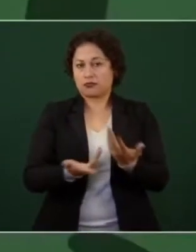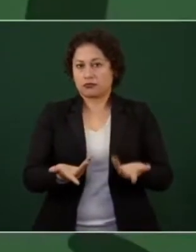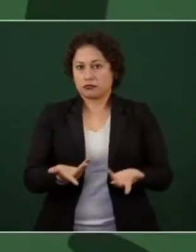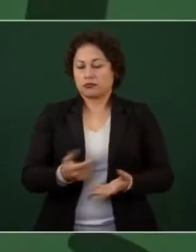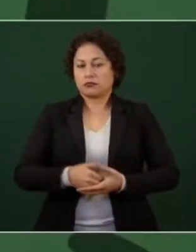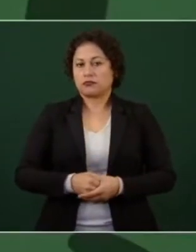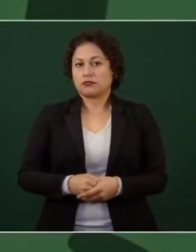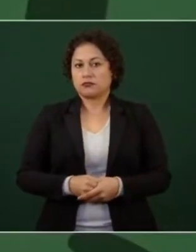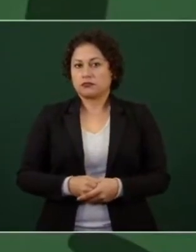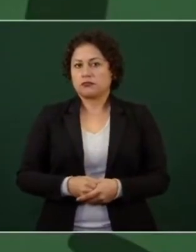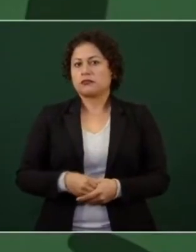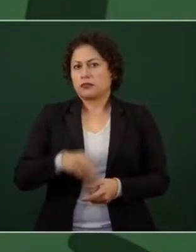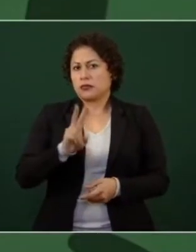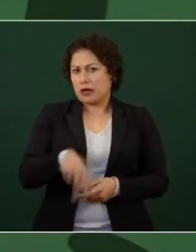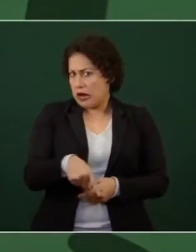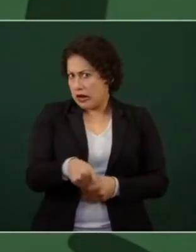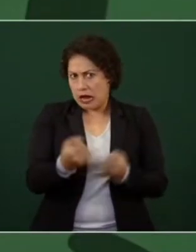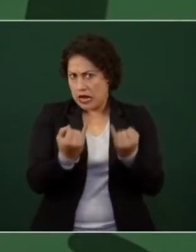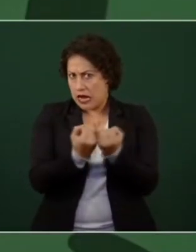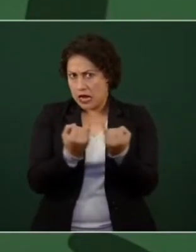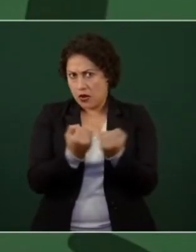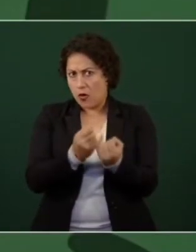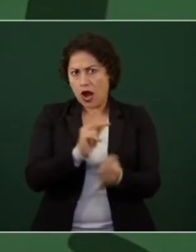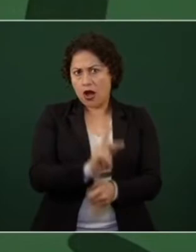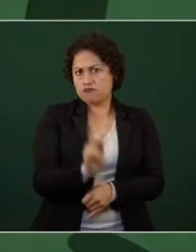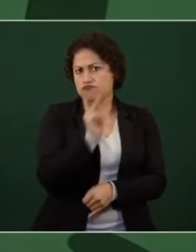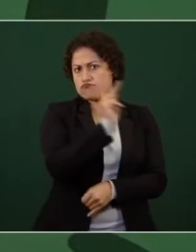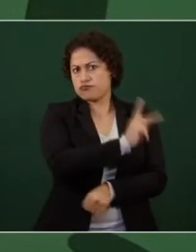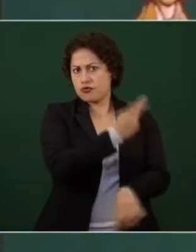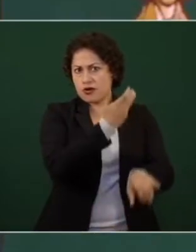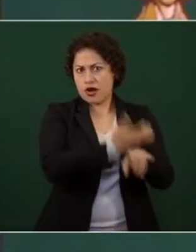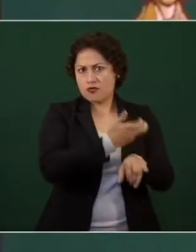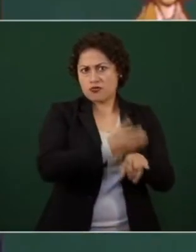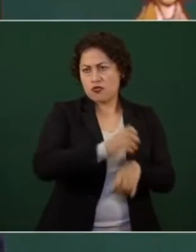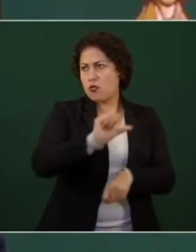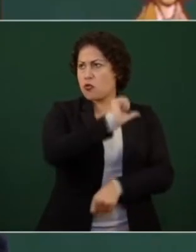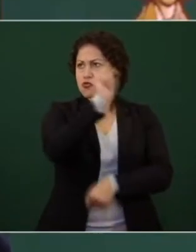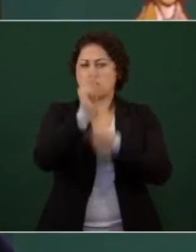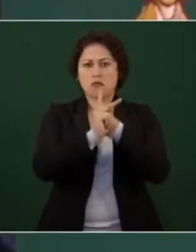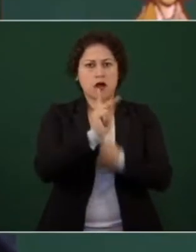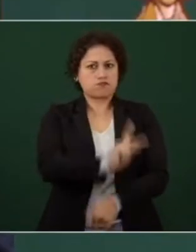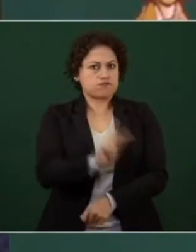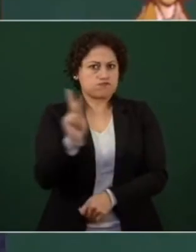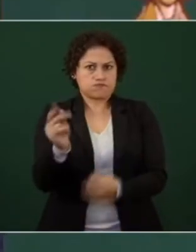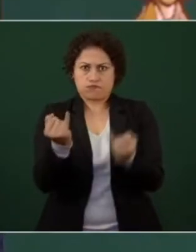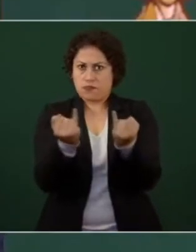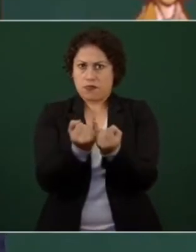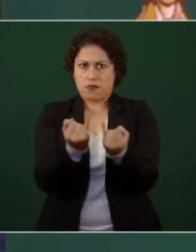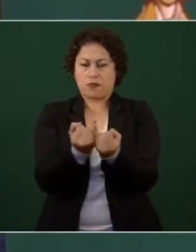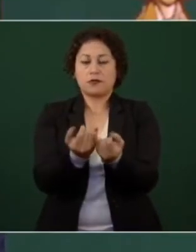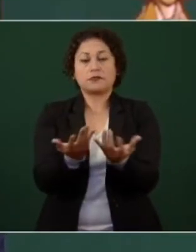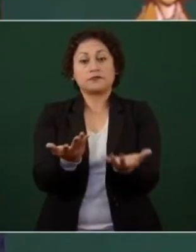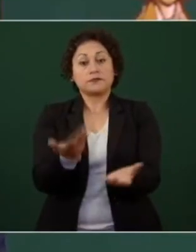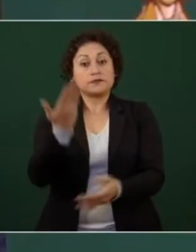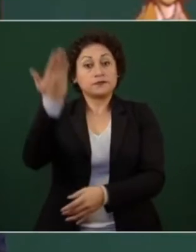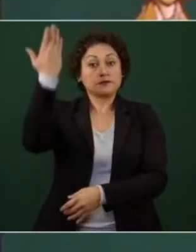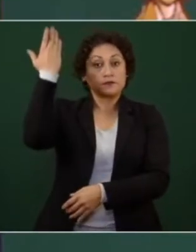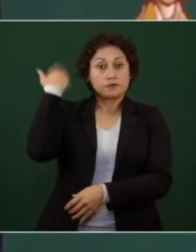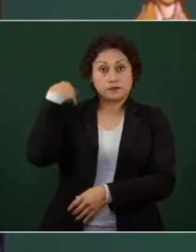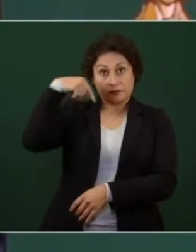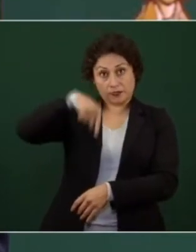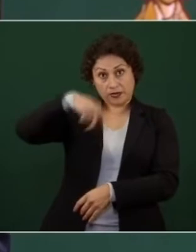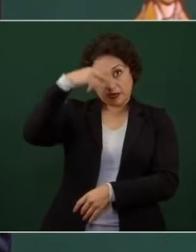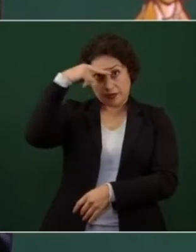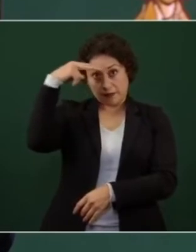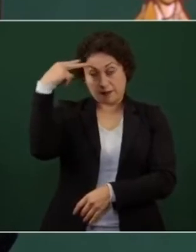en Estados Unidos y en otras partes antes en México es